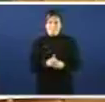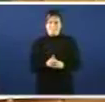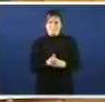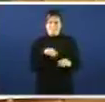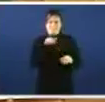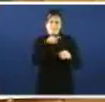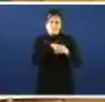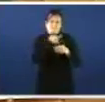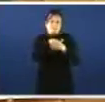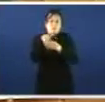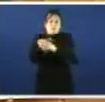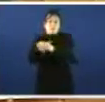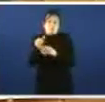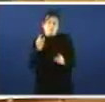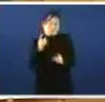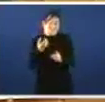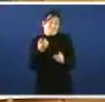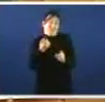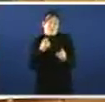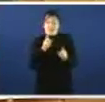permitir resolver políticamente os problemas